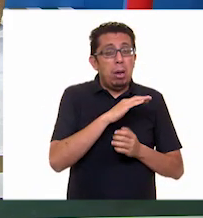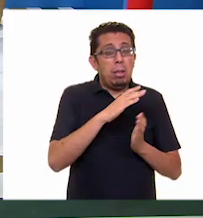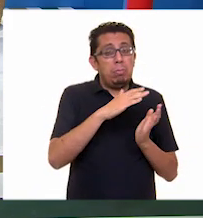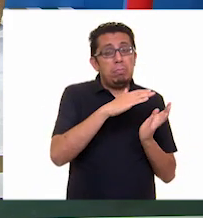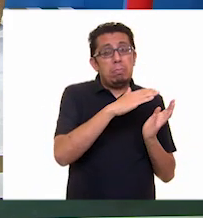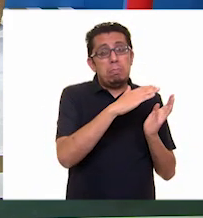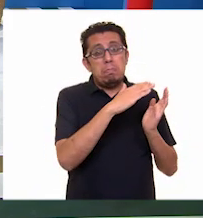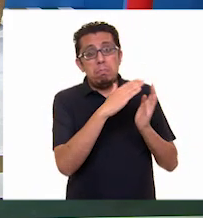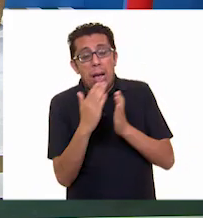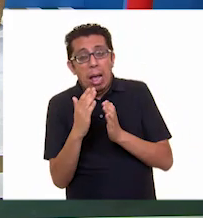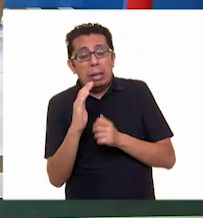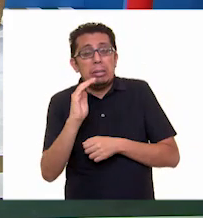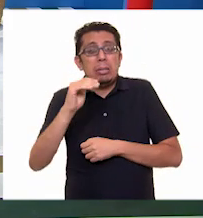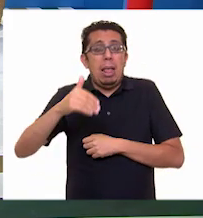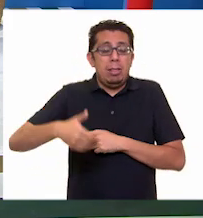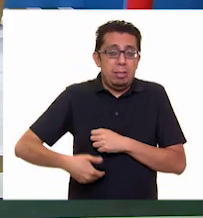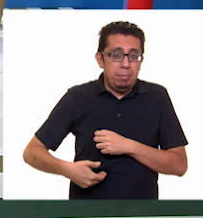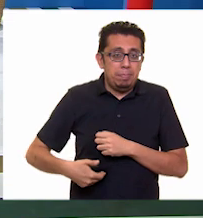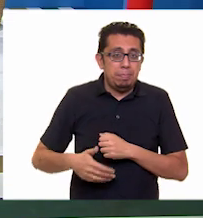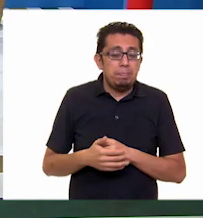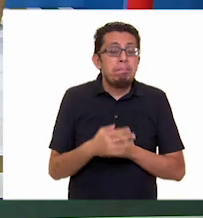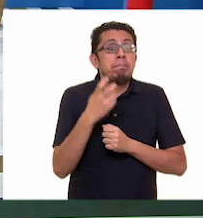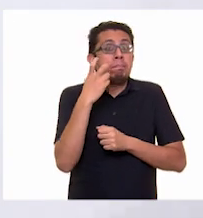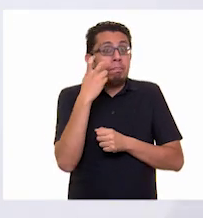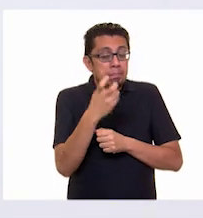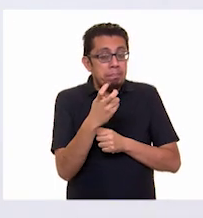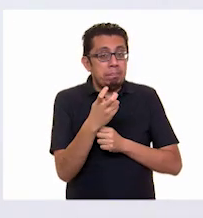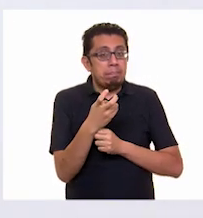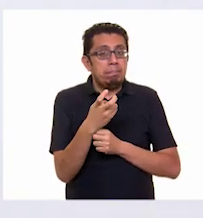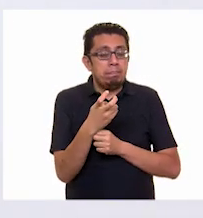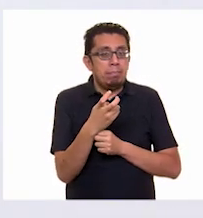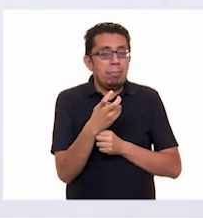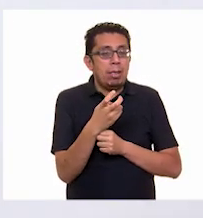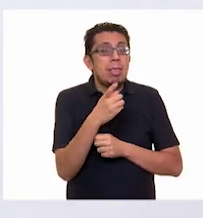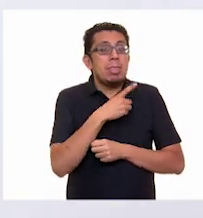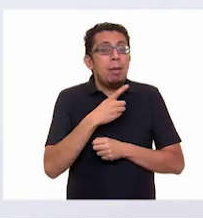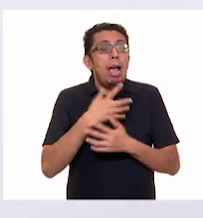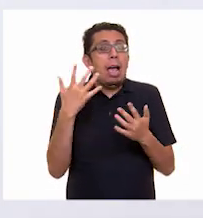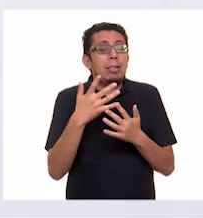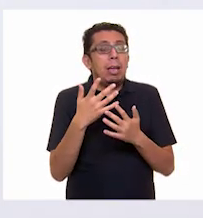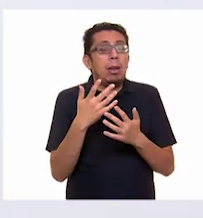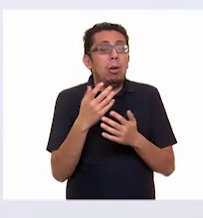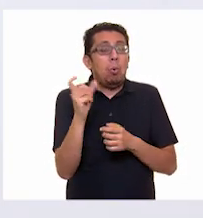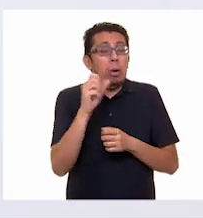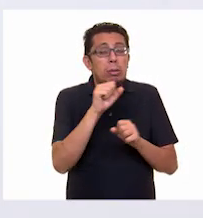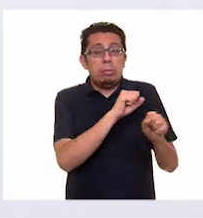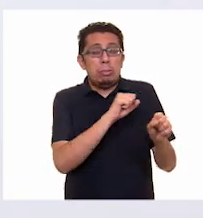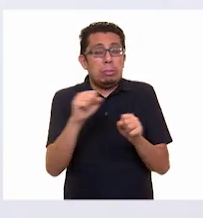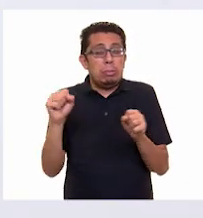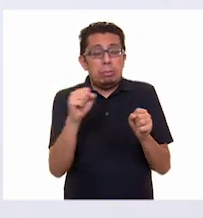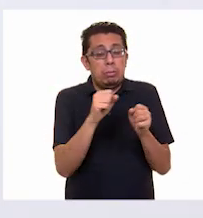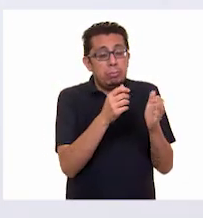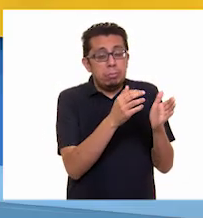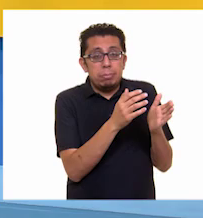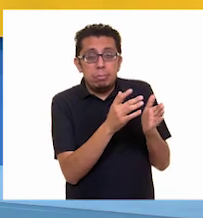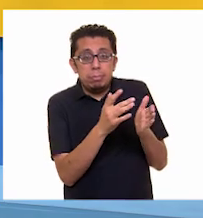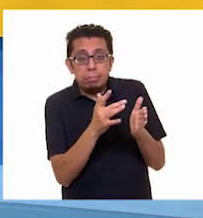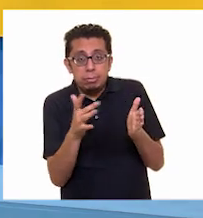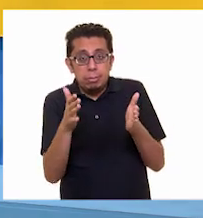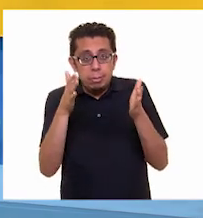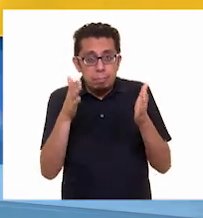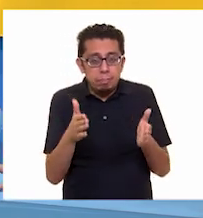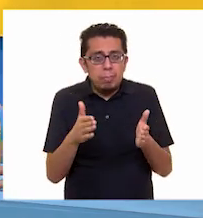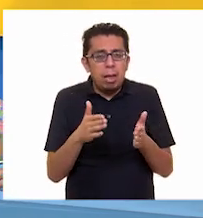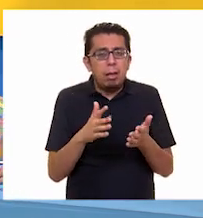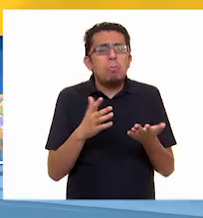lastimar. Claro. Y esa es una de las acciones que se van a hacer durante. Y, maestra, después del sismo, ¿qué acciones